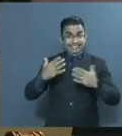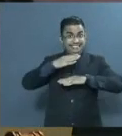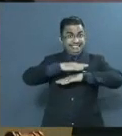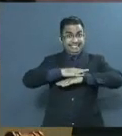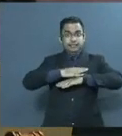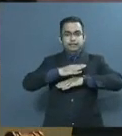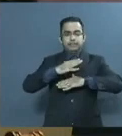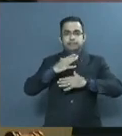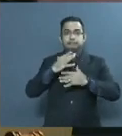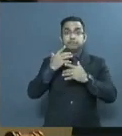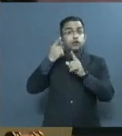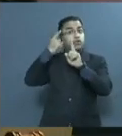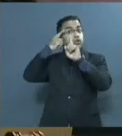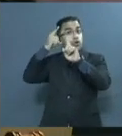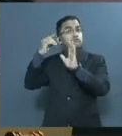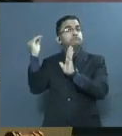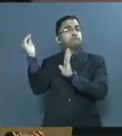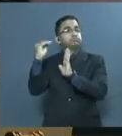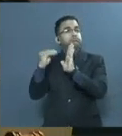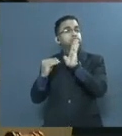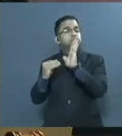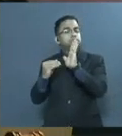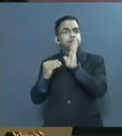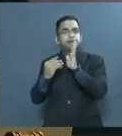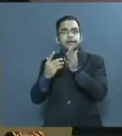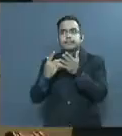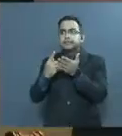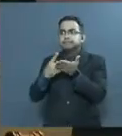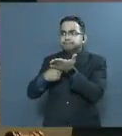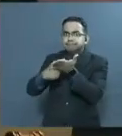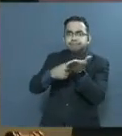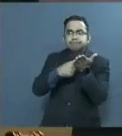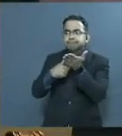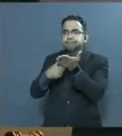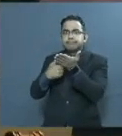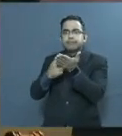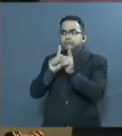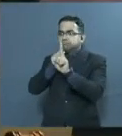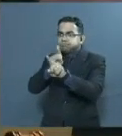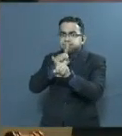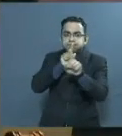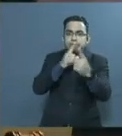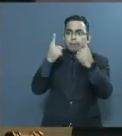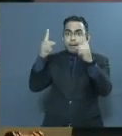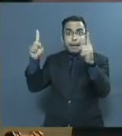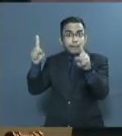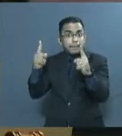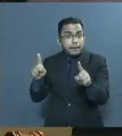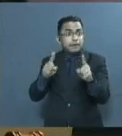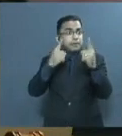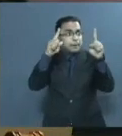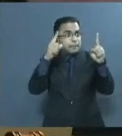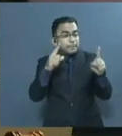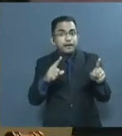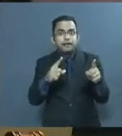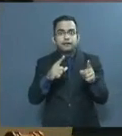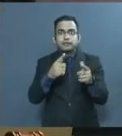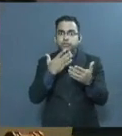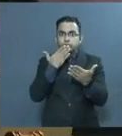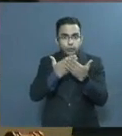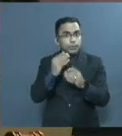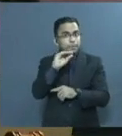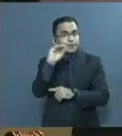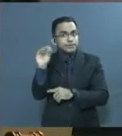ha cumplido el objetivo de despachar más casos de los que recibe. Nuestro coeficiente de solución es